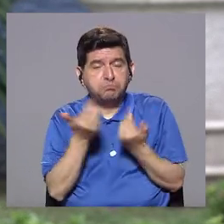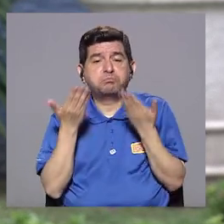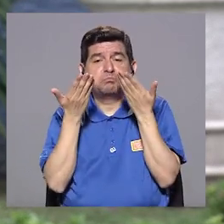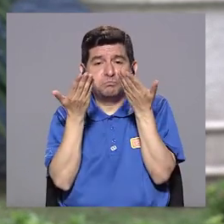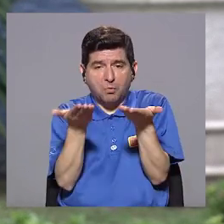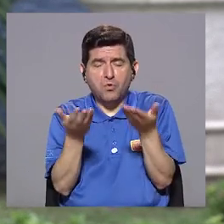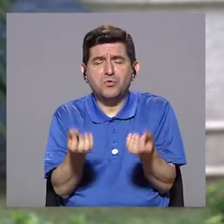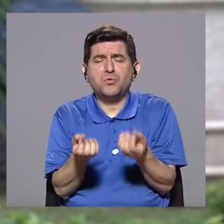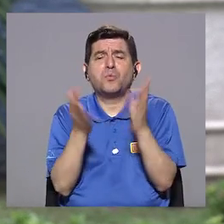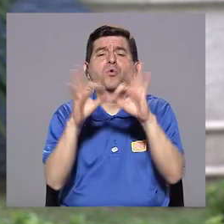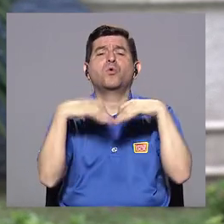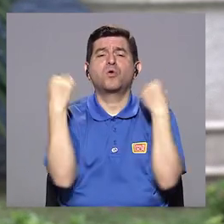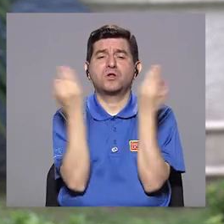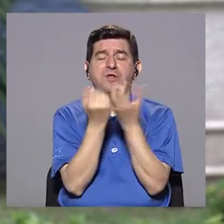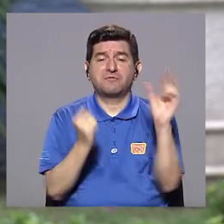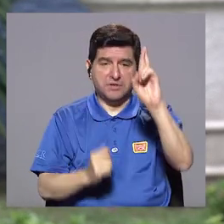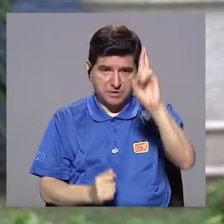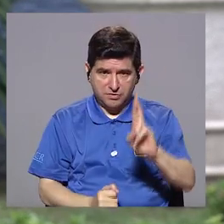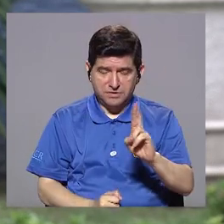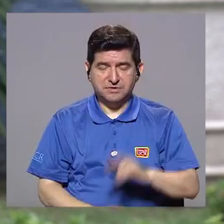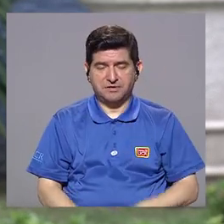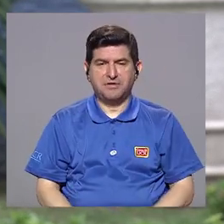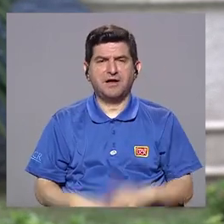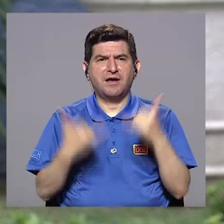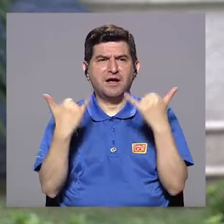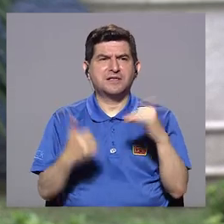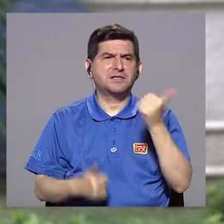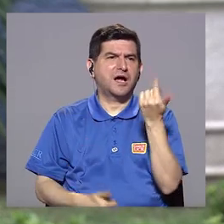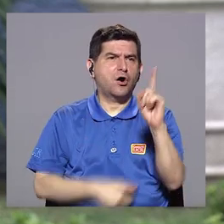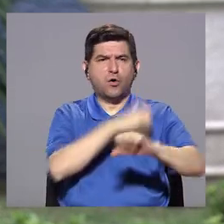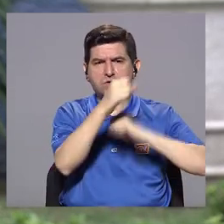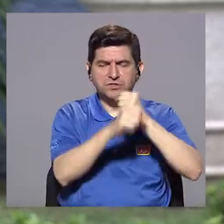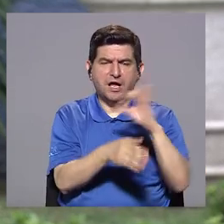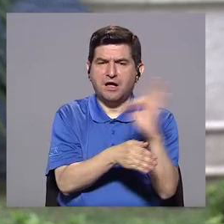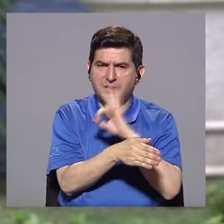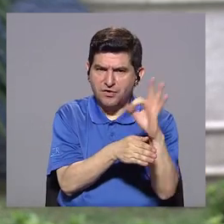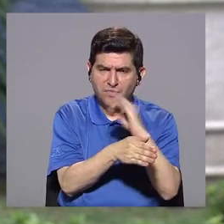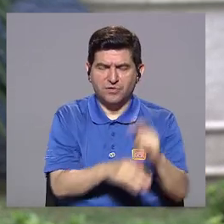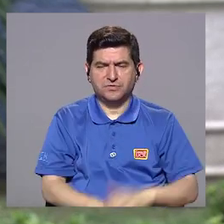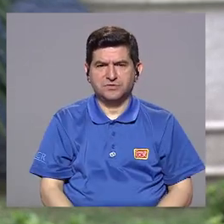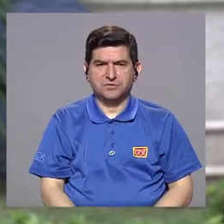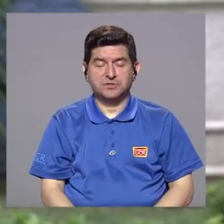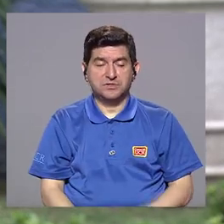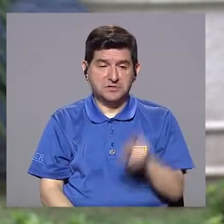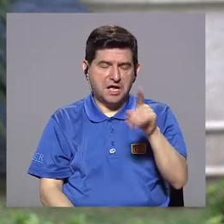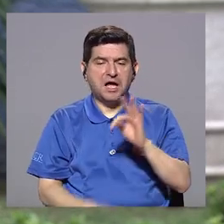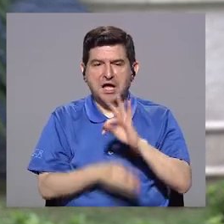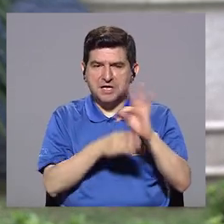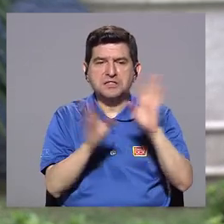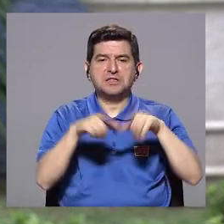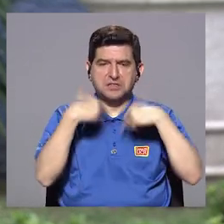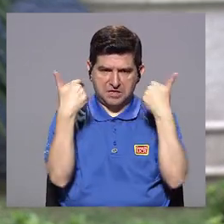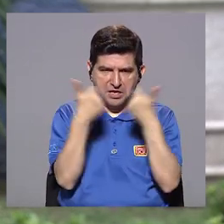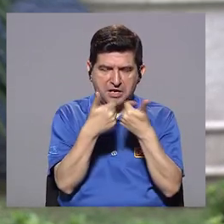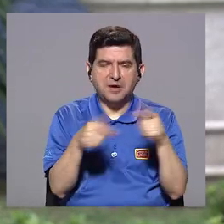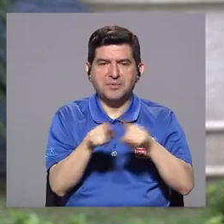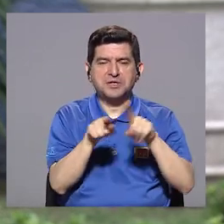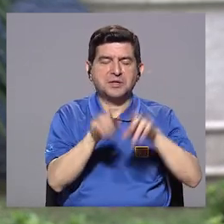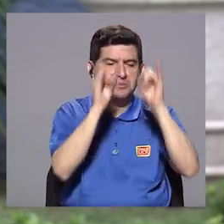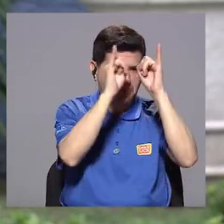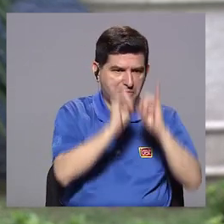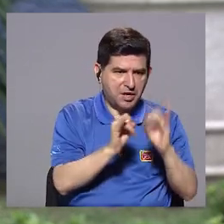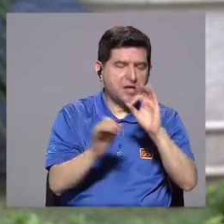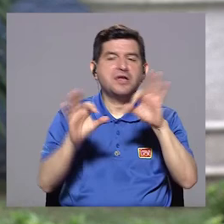a muchas familias acá en Costa Rica. Ya hace más de 11 años que estamos funcionando. Ahí hacemos terapias grupales, terapias